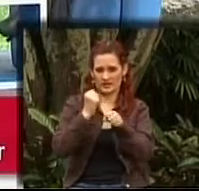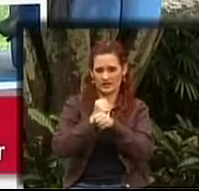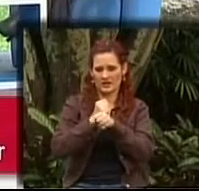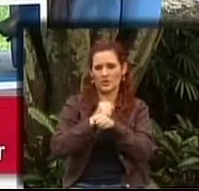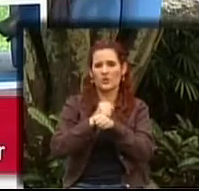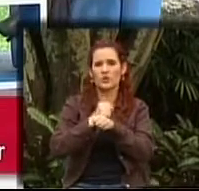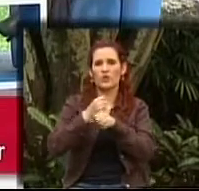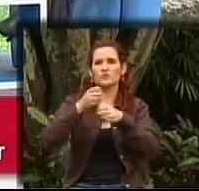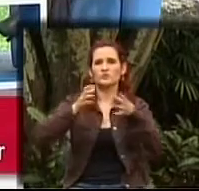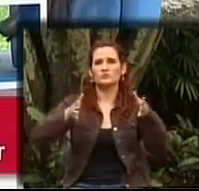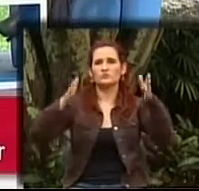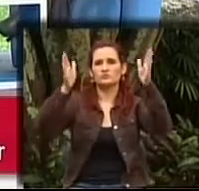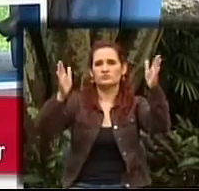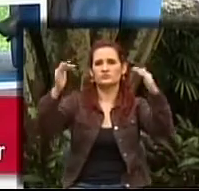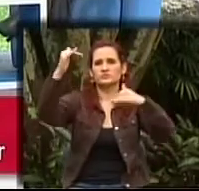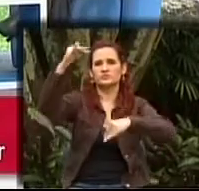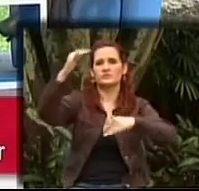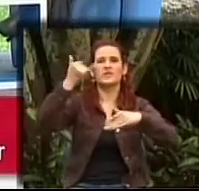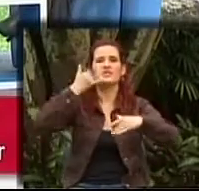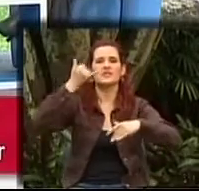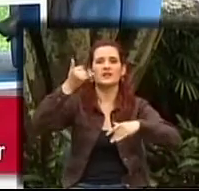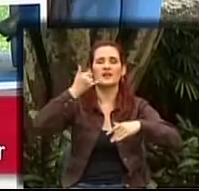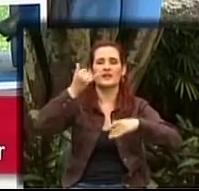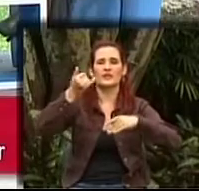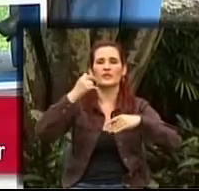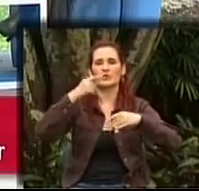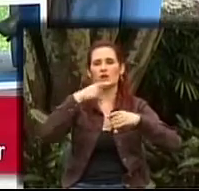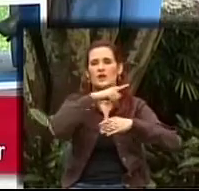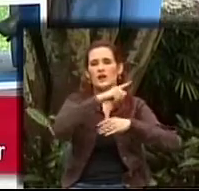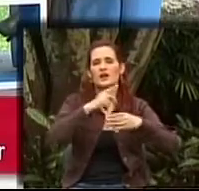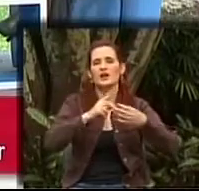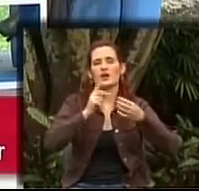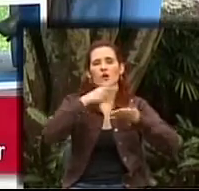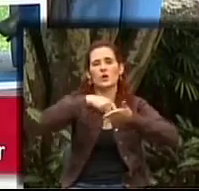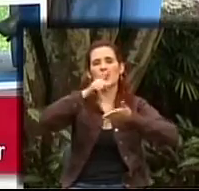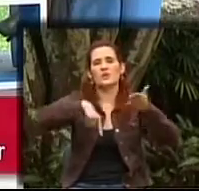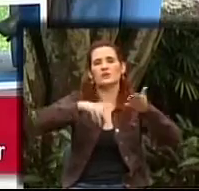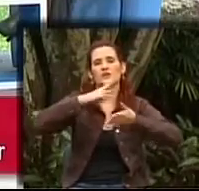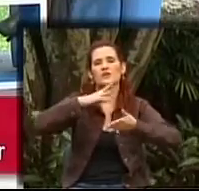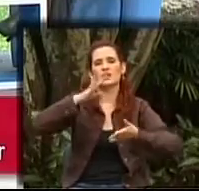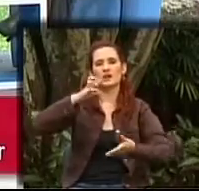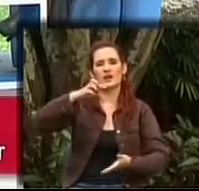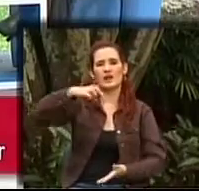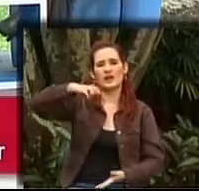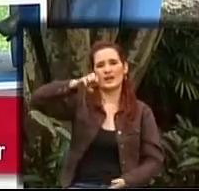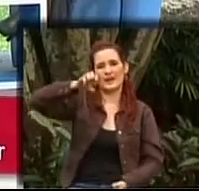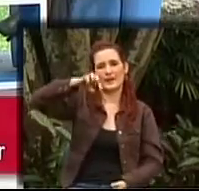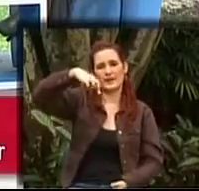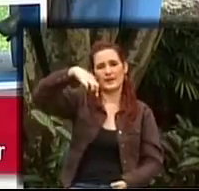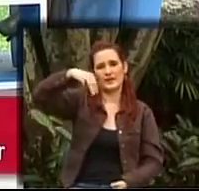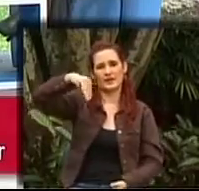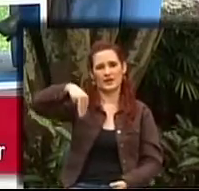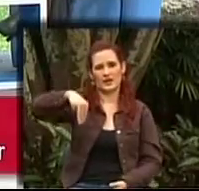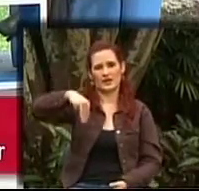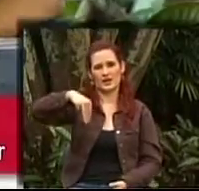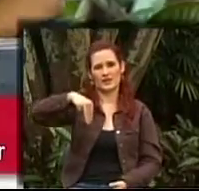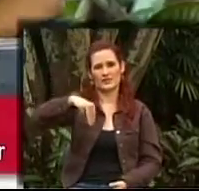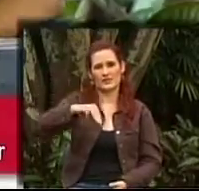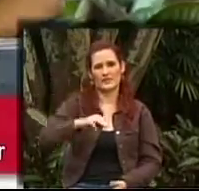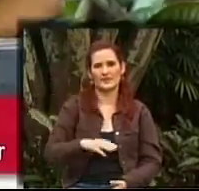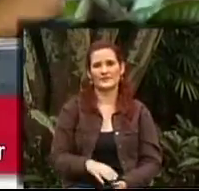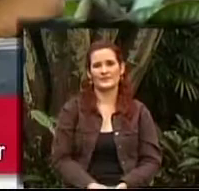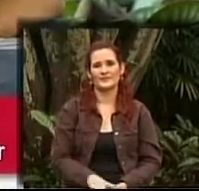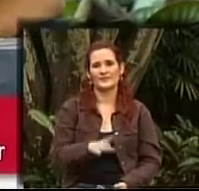y trabajaba para las empresas públicas de Medellín. Trabajaba por... El he trabajado en Ivano